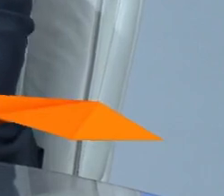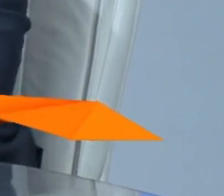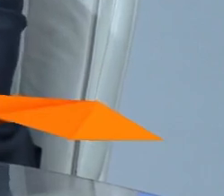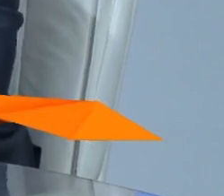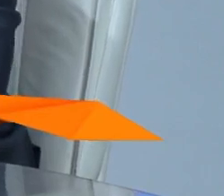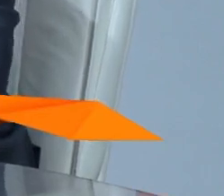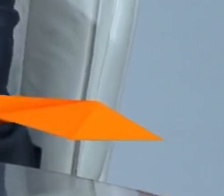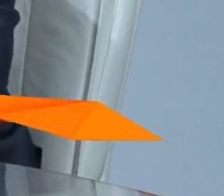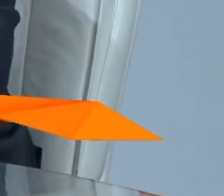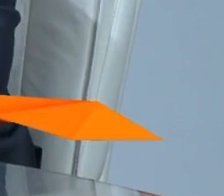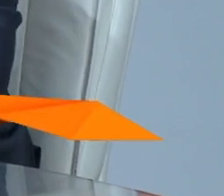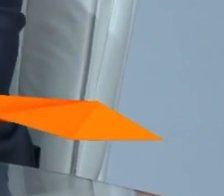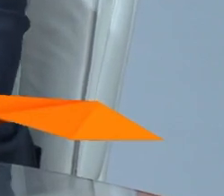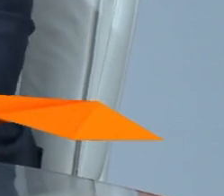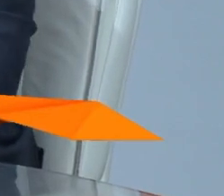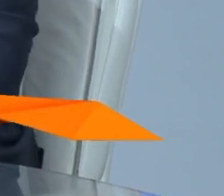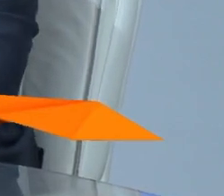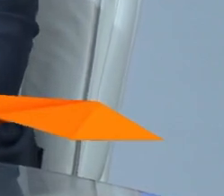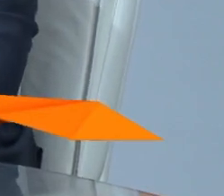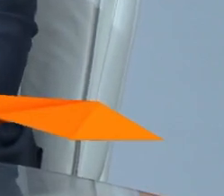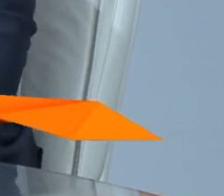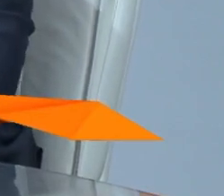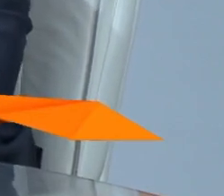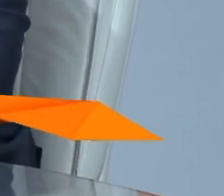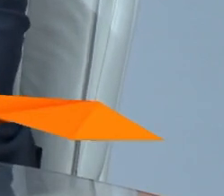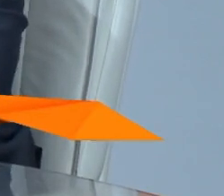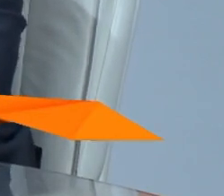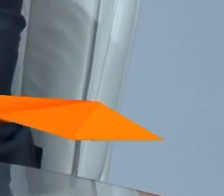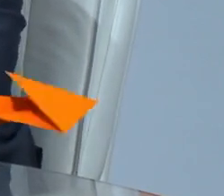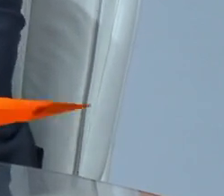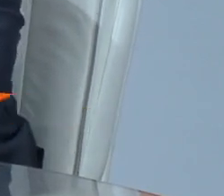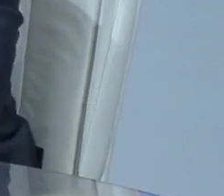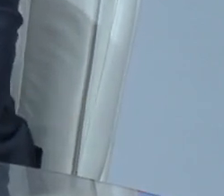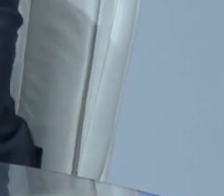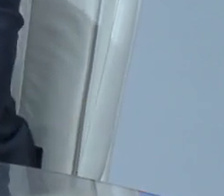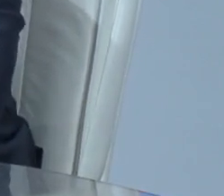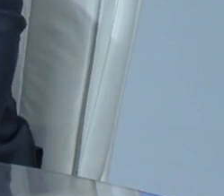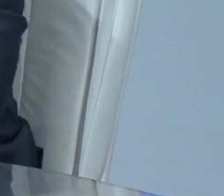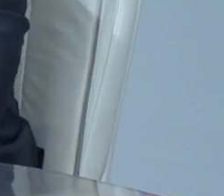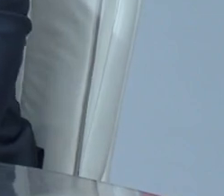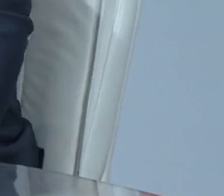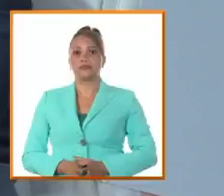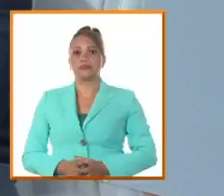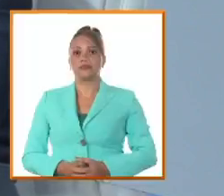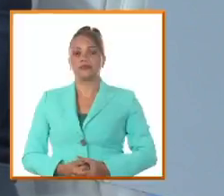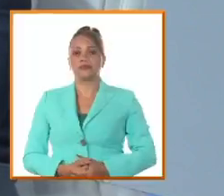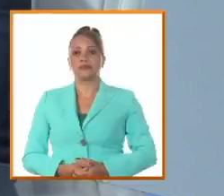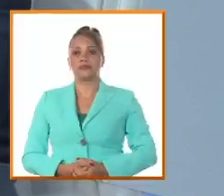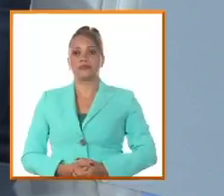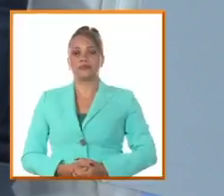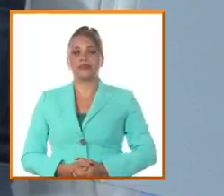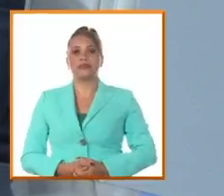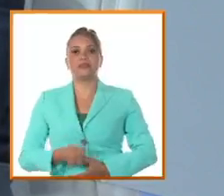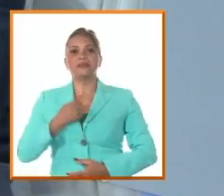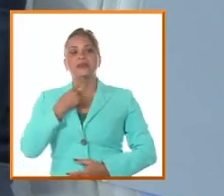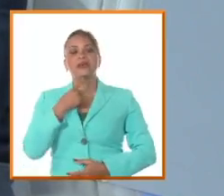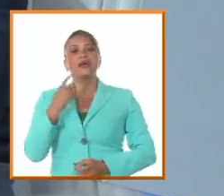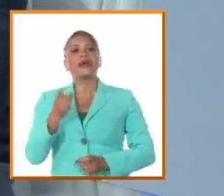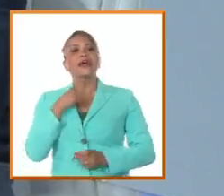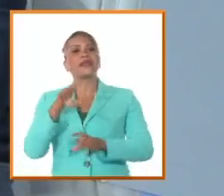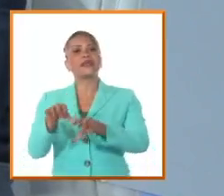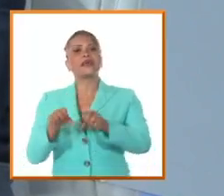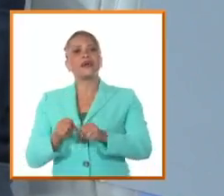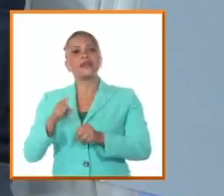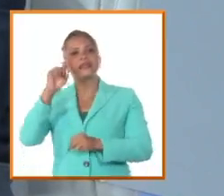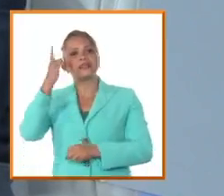que más le escribió a Agramonte. Le dedicó tres sonetos. Uno a la persona, otro al rescate de San Quilí, precioso,